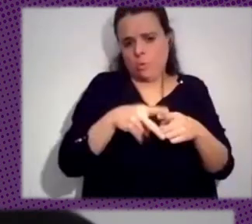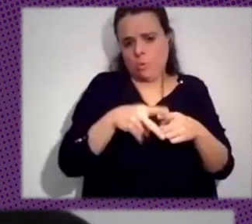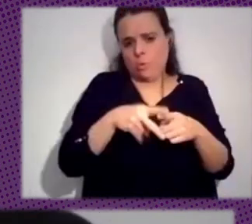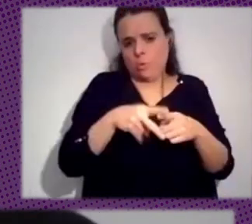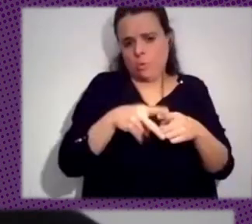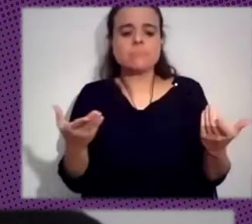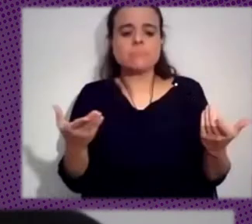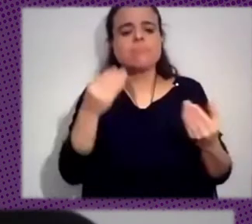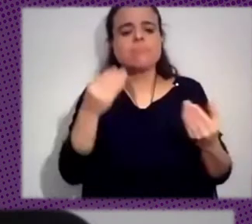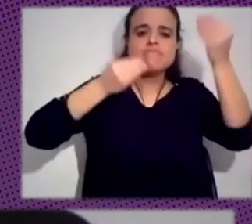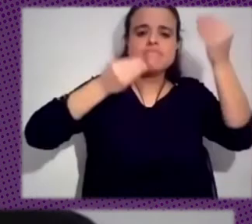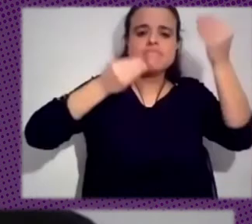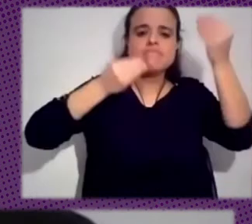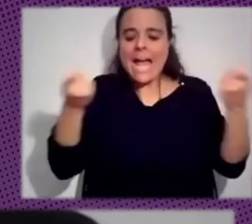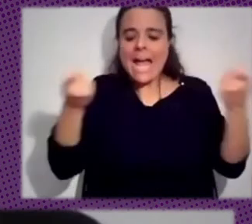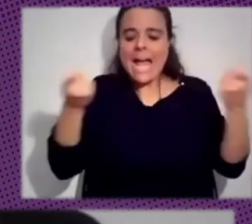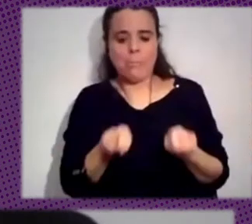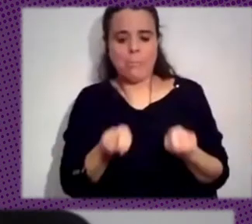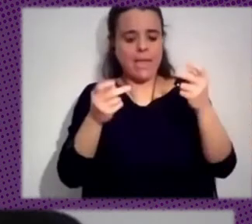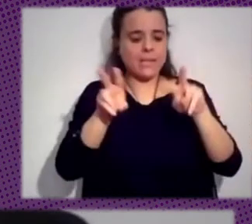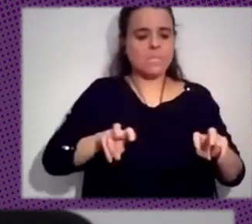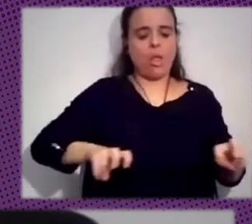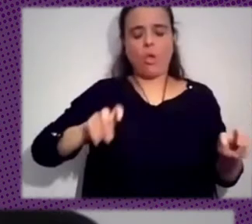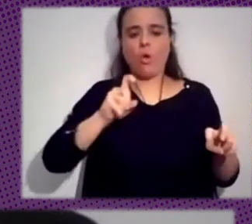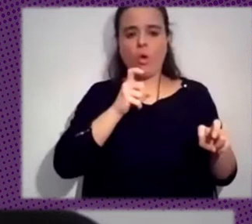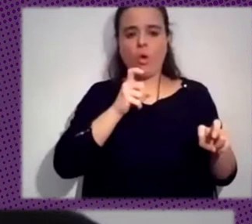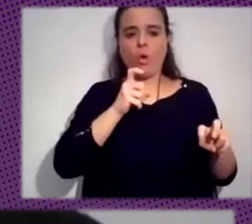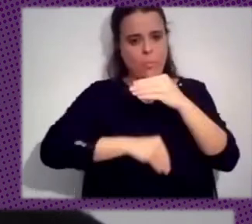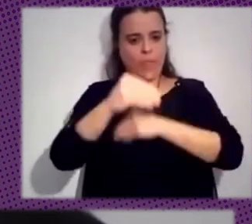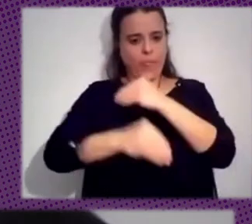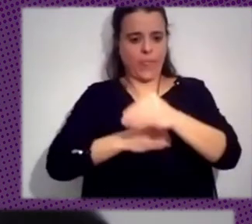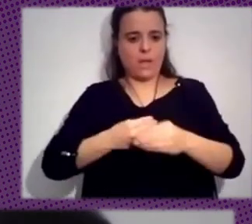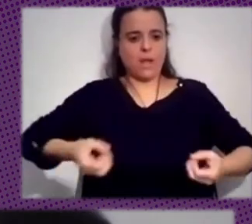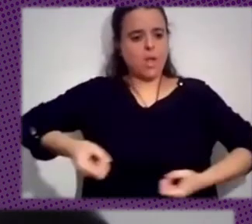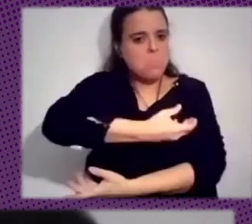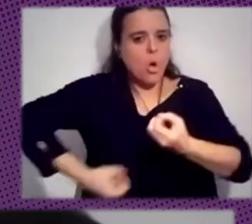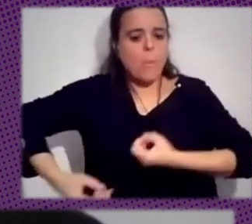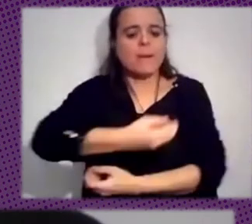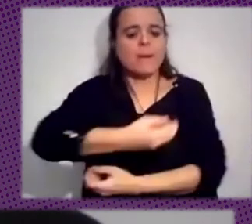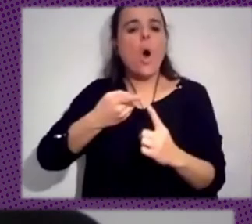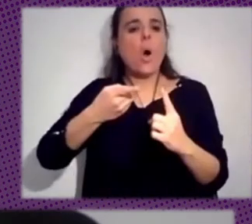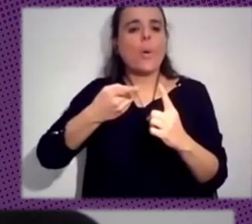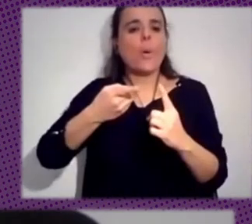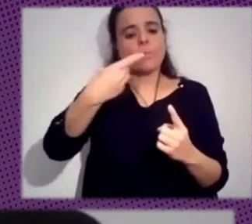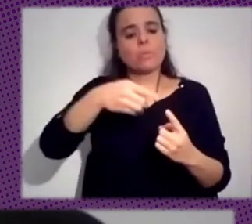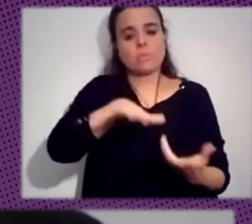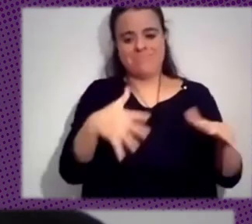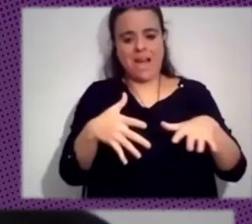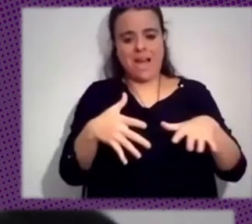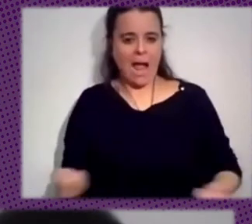campañas o investigaciones podíamos hacer y compartir para todo lo que tiene que ver con pasar a la acción e intentar